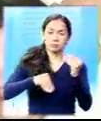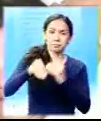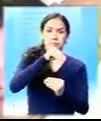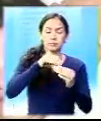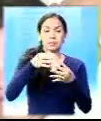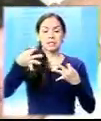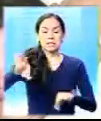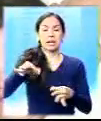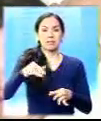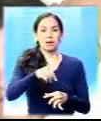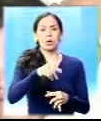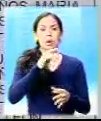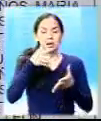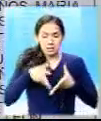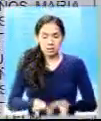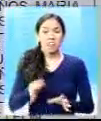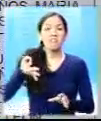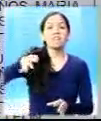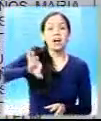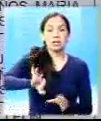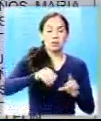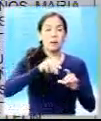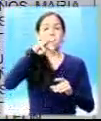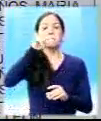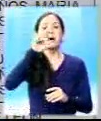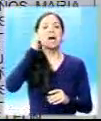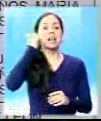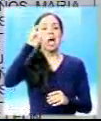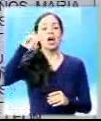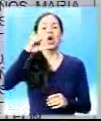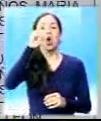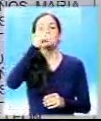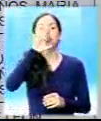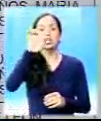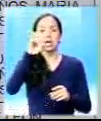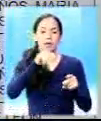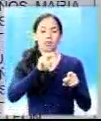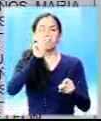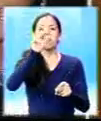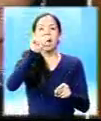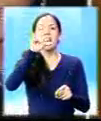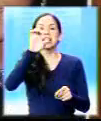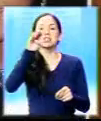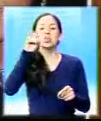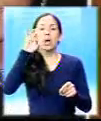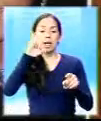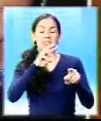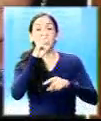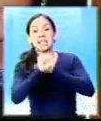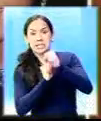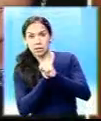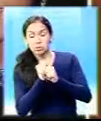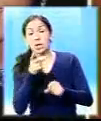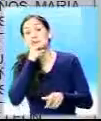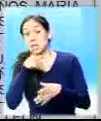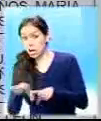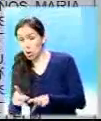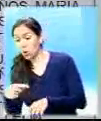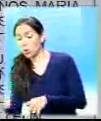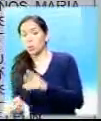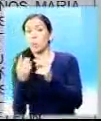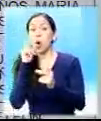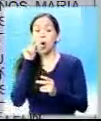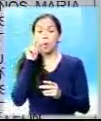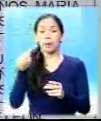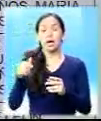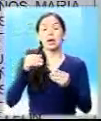con el certificado de nacimiento falso María José Valenzuela Molina de tres años y el hijo Roberto José se